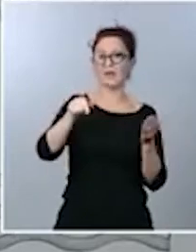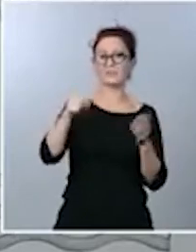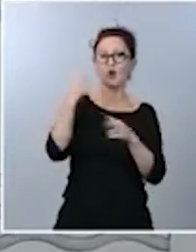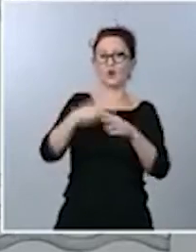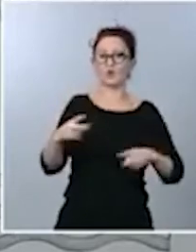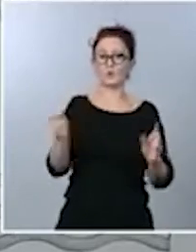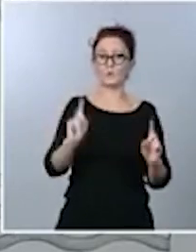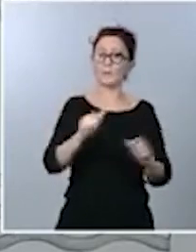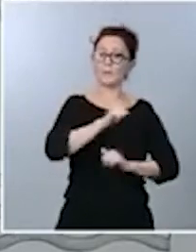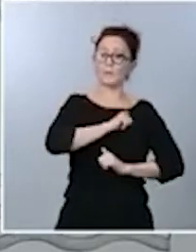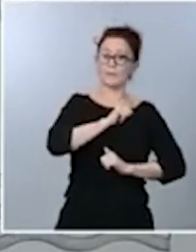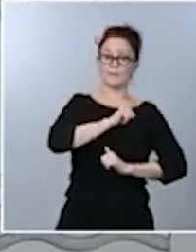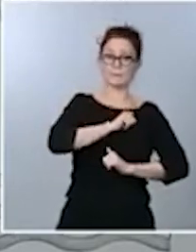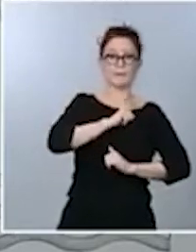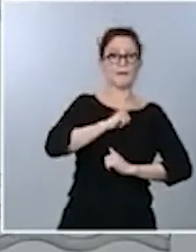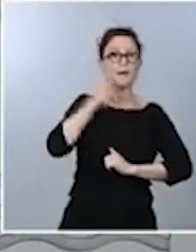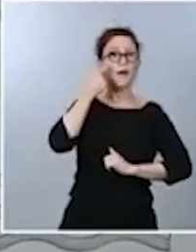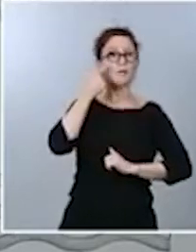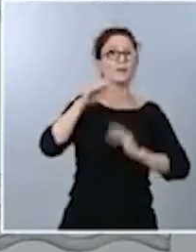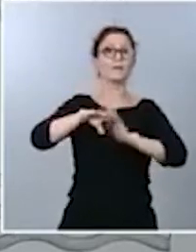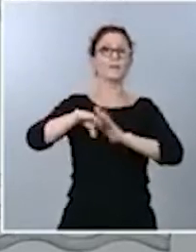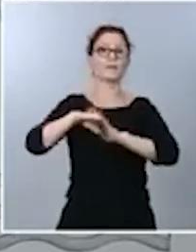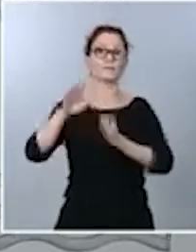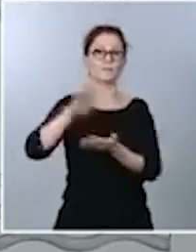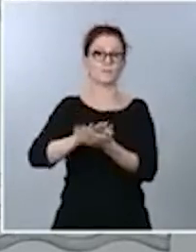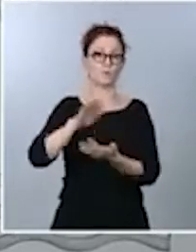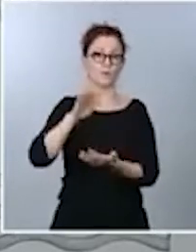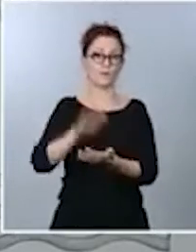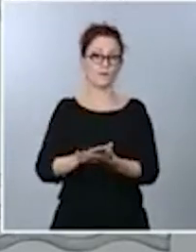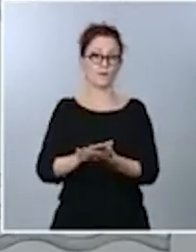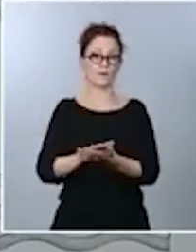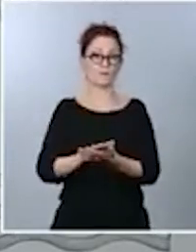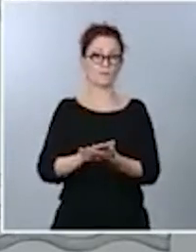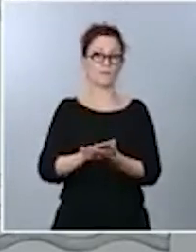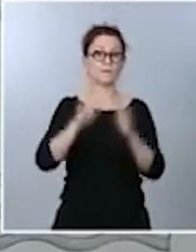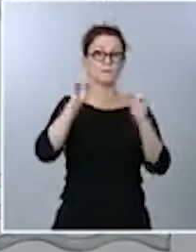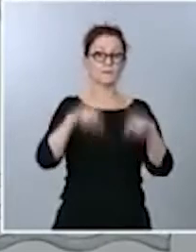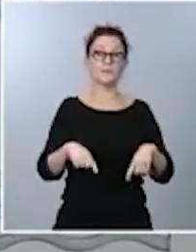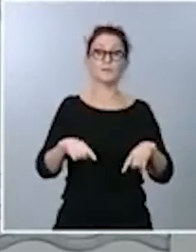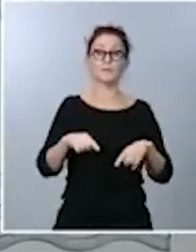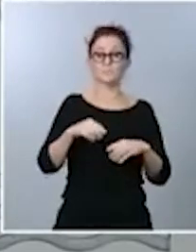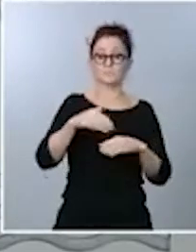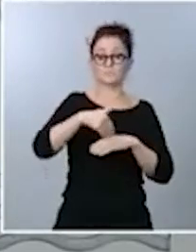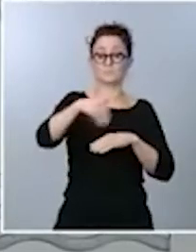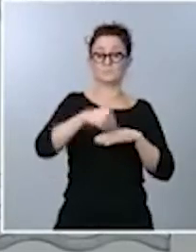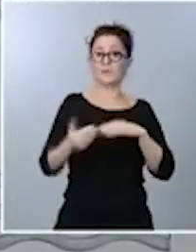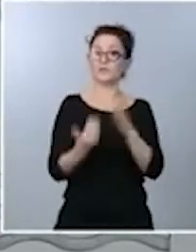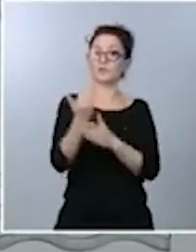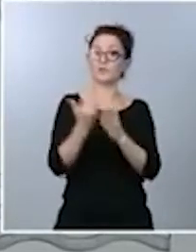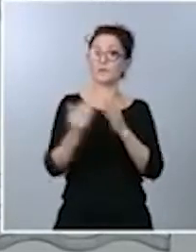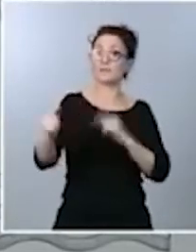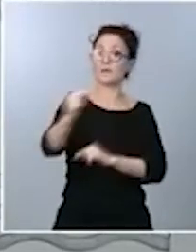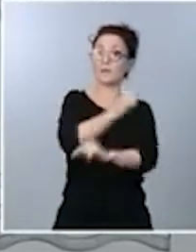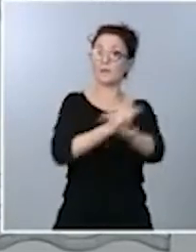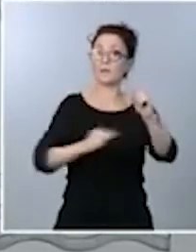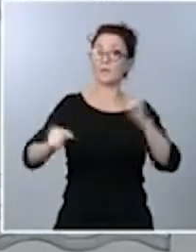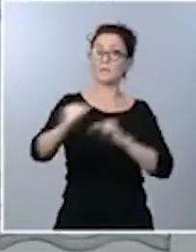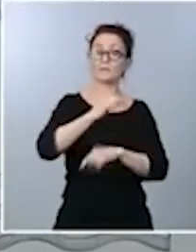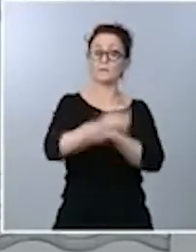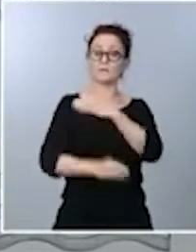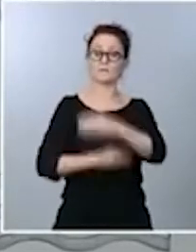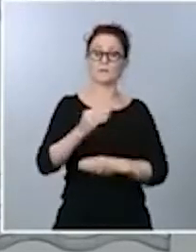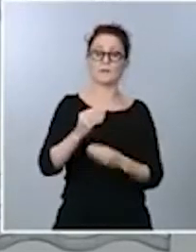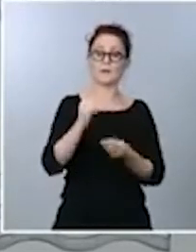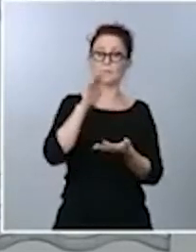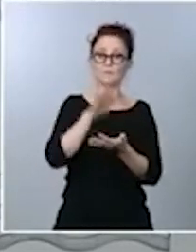moderada. También deseamos que este debate que se sustancia en estos próximos días se haga desde la templanza, desde la